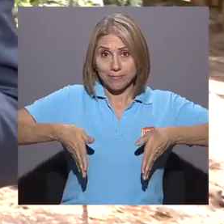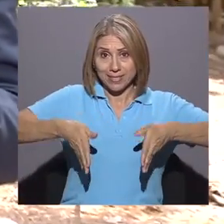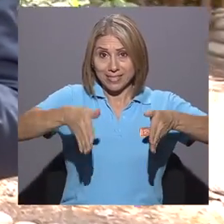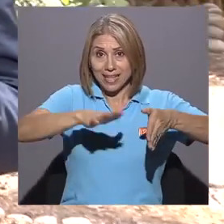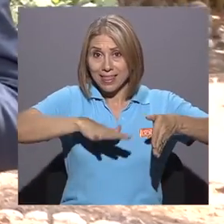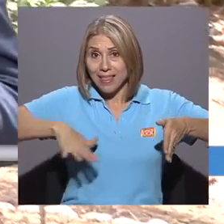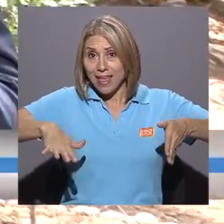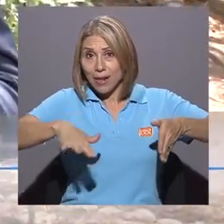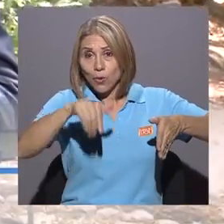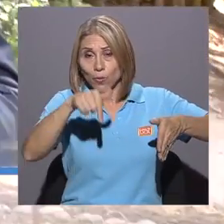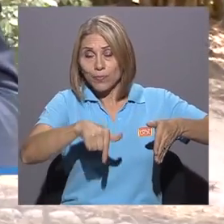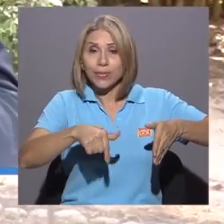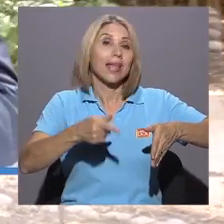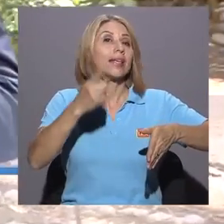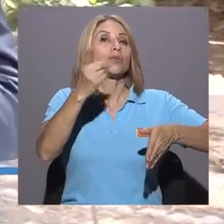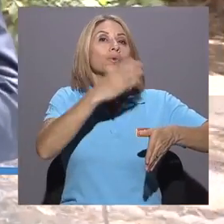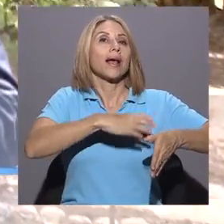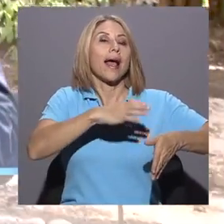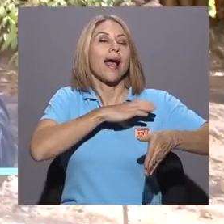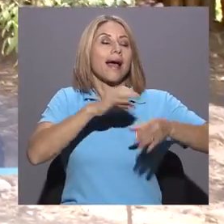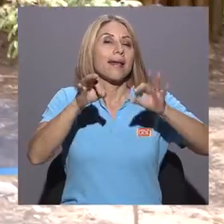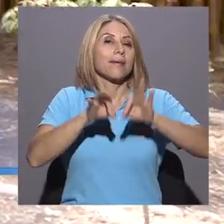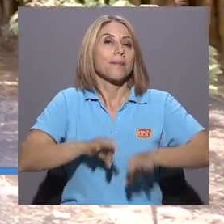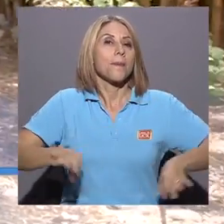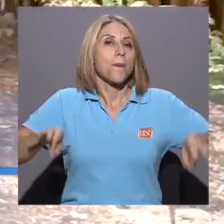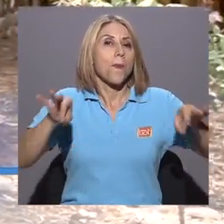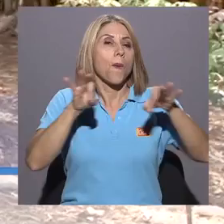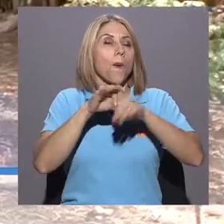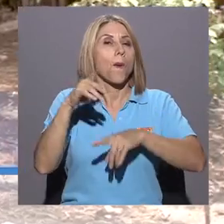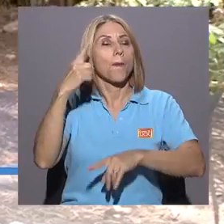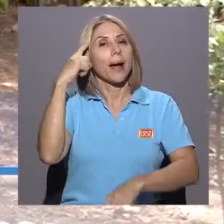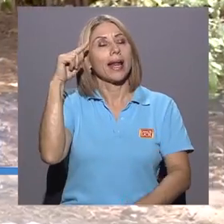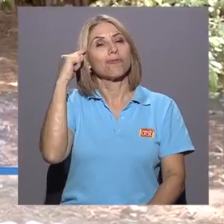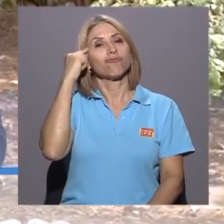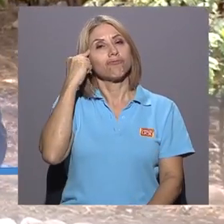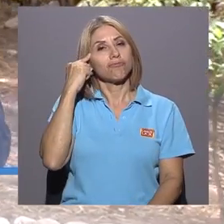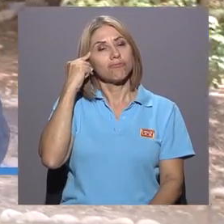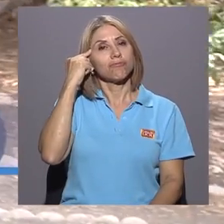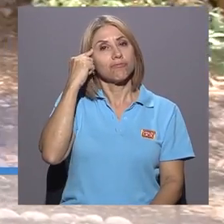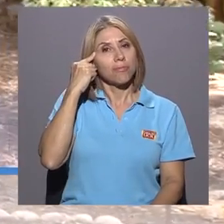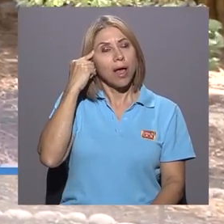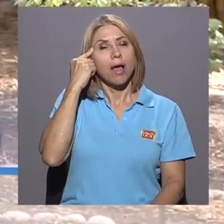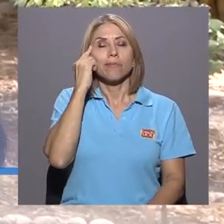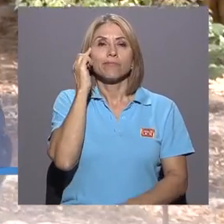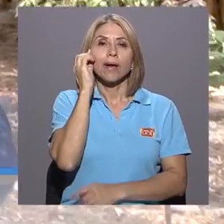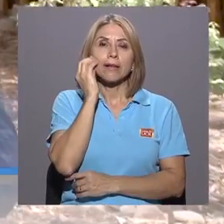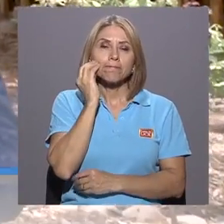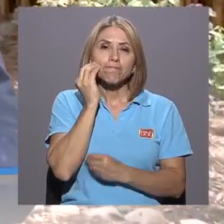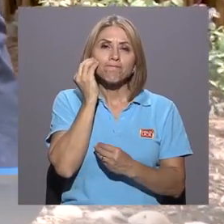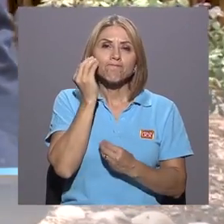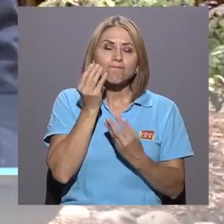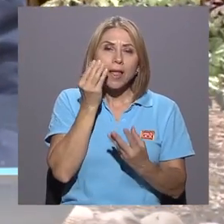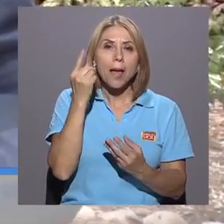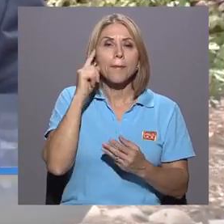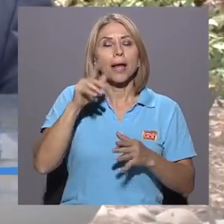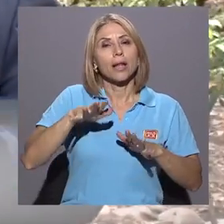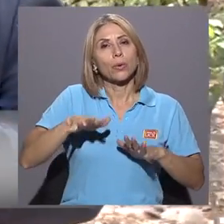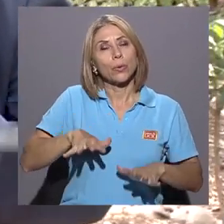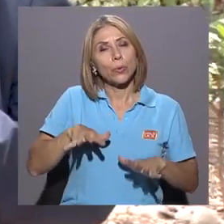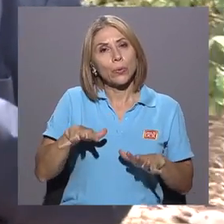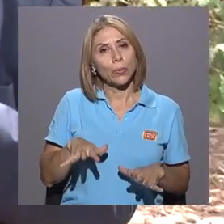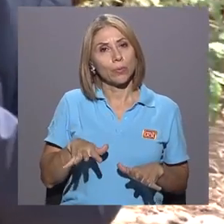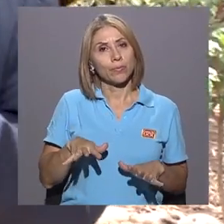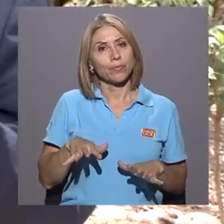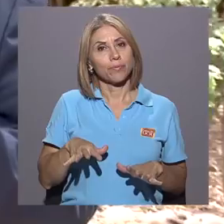constituye un elemento relevante para la reflexión, para la meditación, para la relajación.